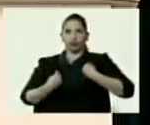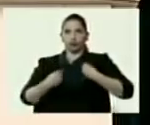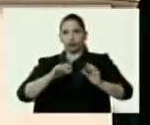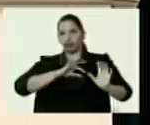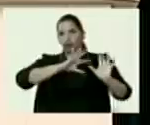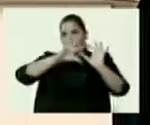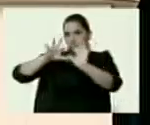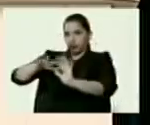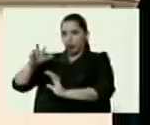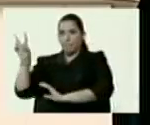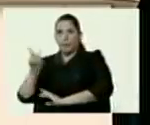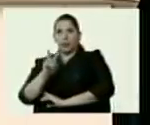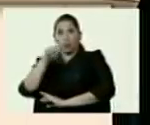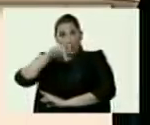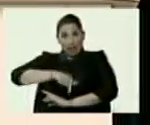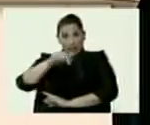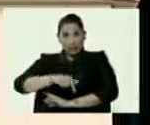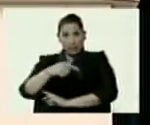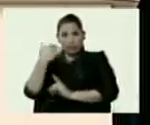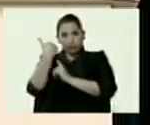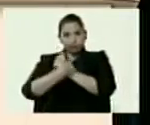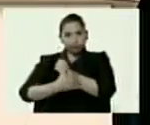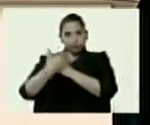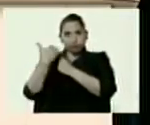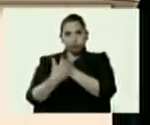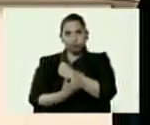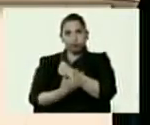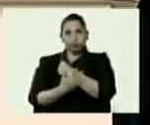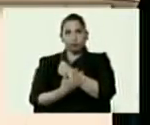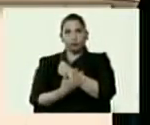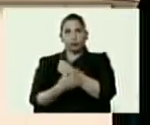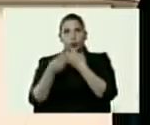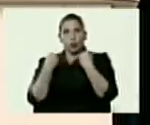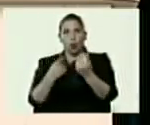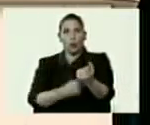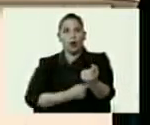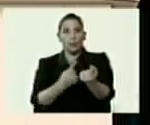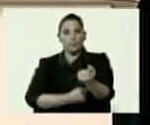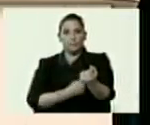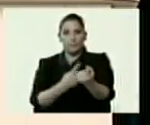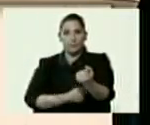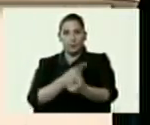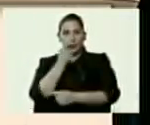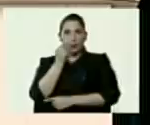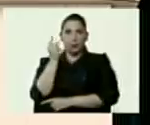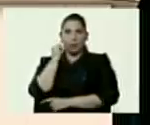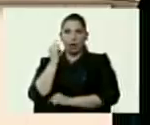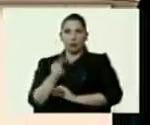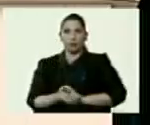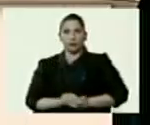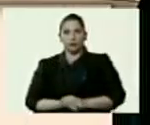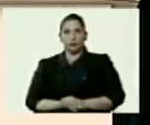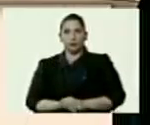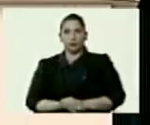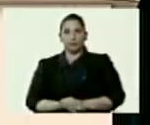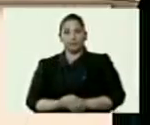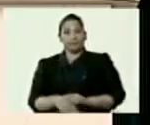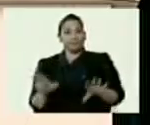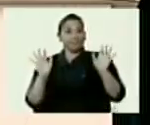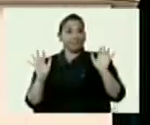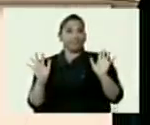a Venezuela y aquí fueron acogidos como hermanas y hermanos que son. Así que,